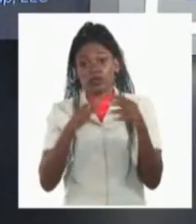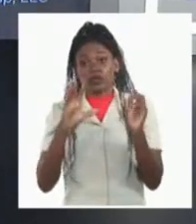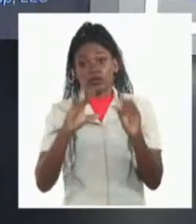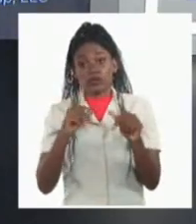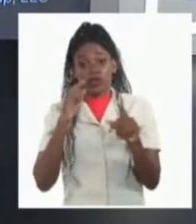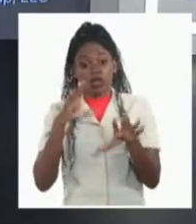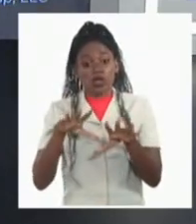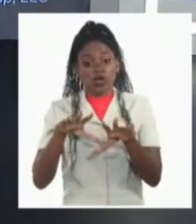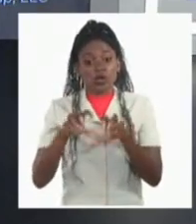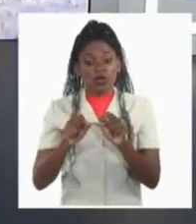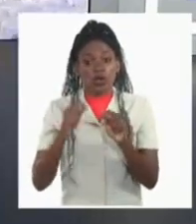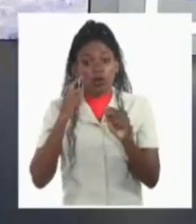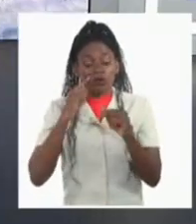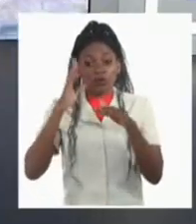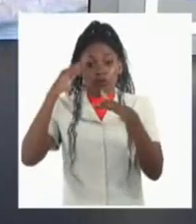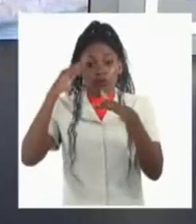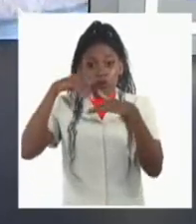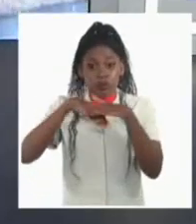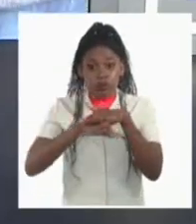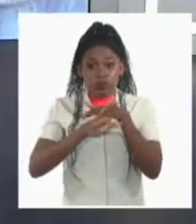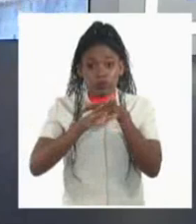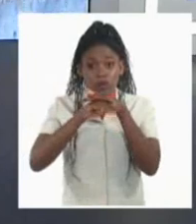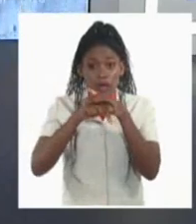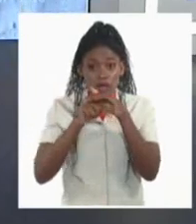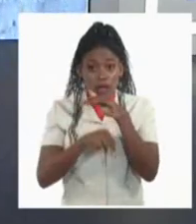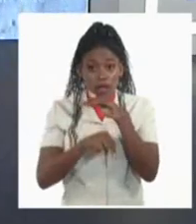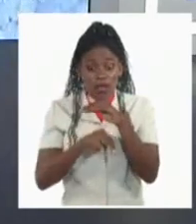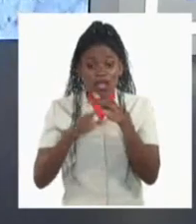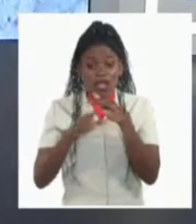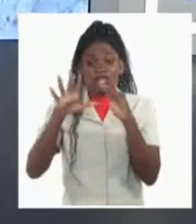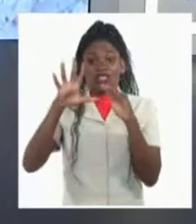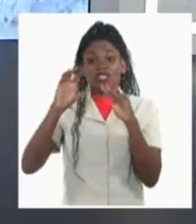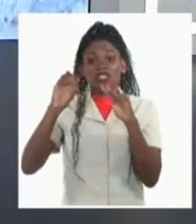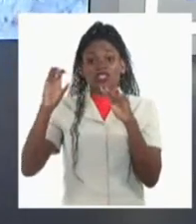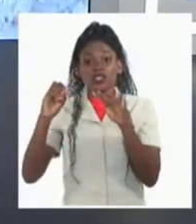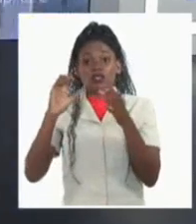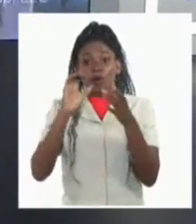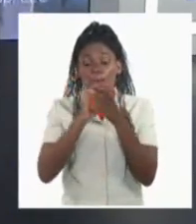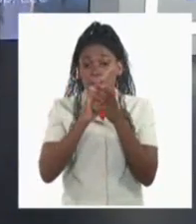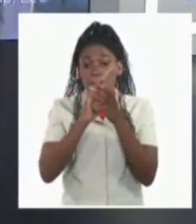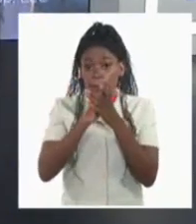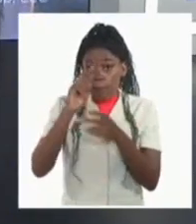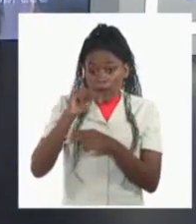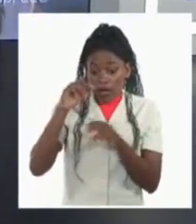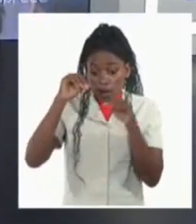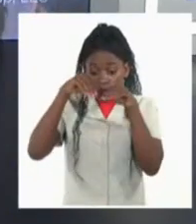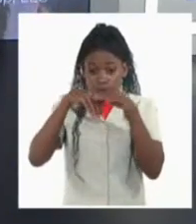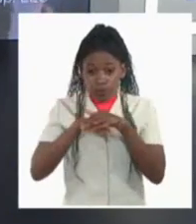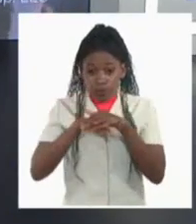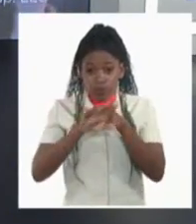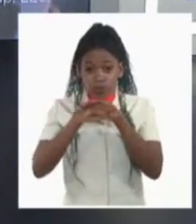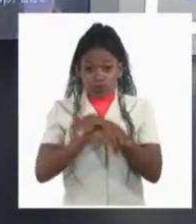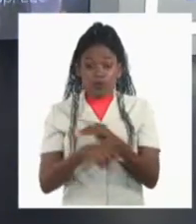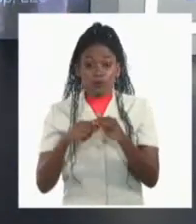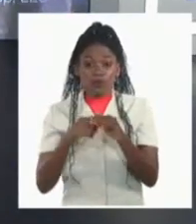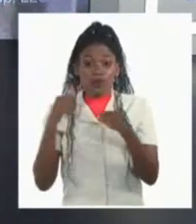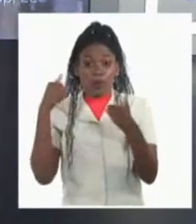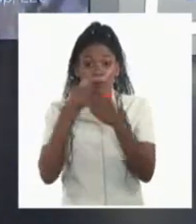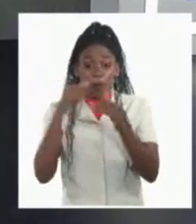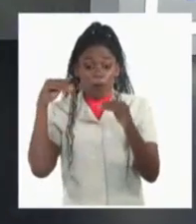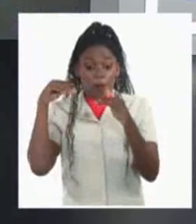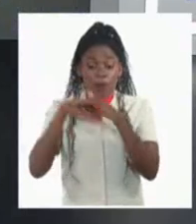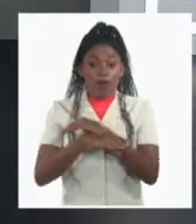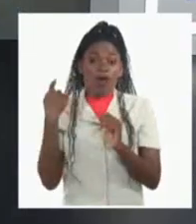los restos del sumergible en el lecho marino a 500 metros del legendario naufragio hundido en el año 1912.